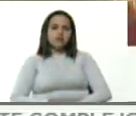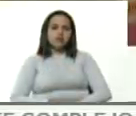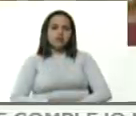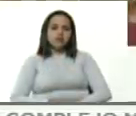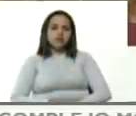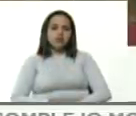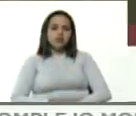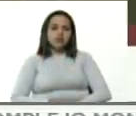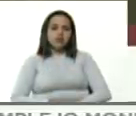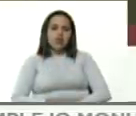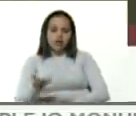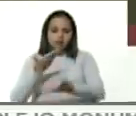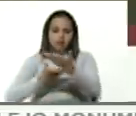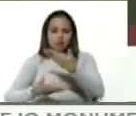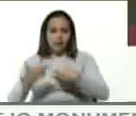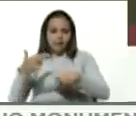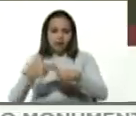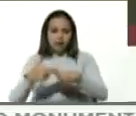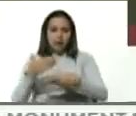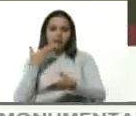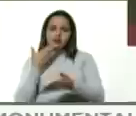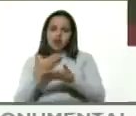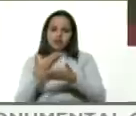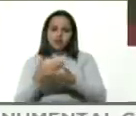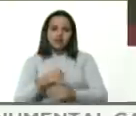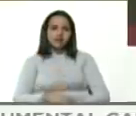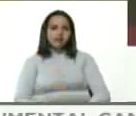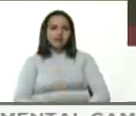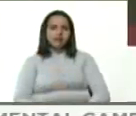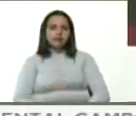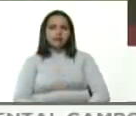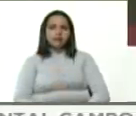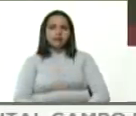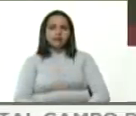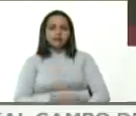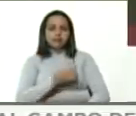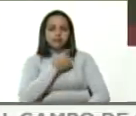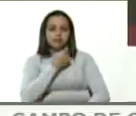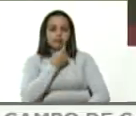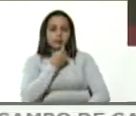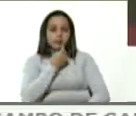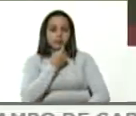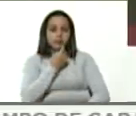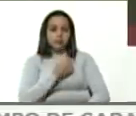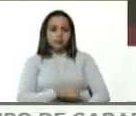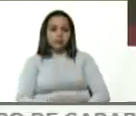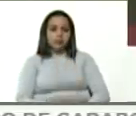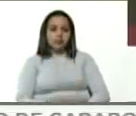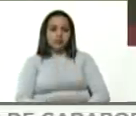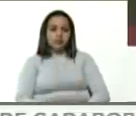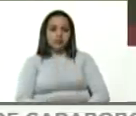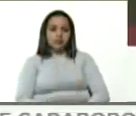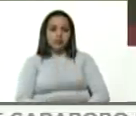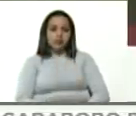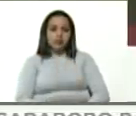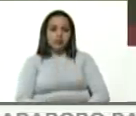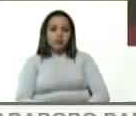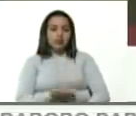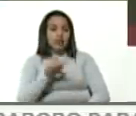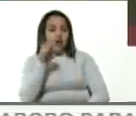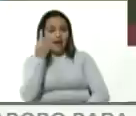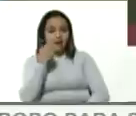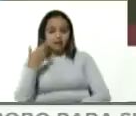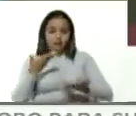petróleo. Gracias. Gracias Margarita. Mire, la información, bueno, ayer